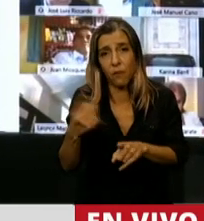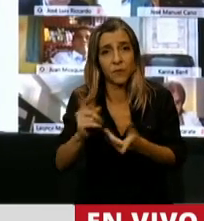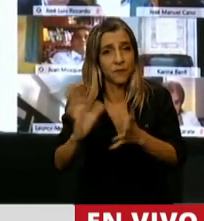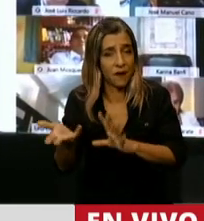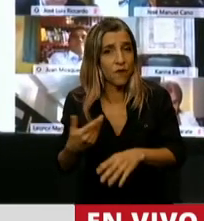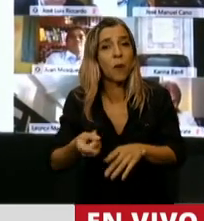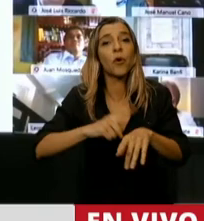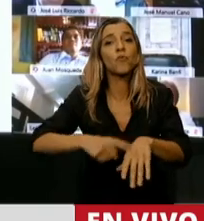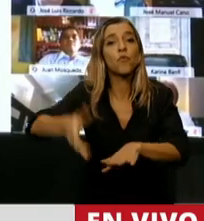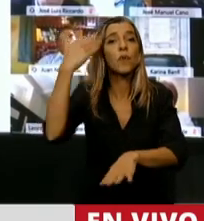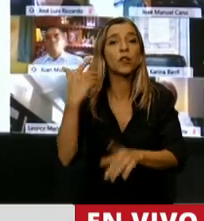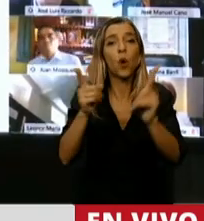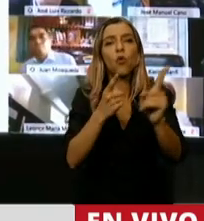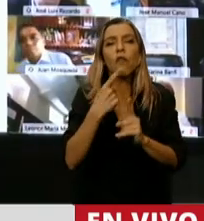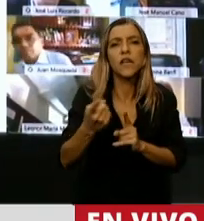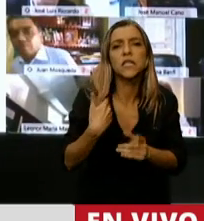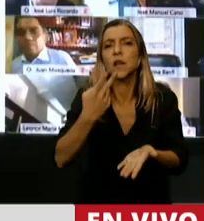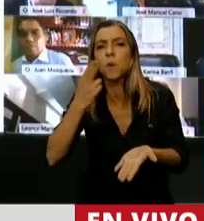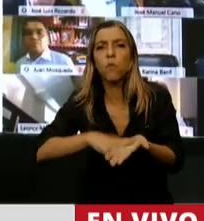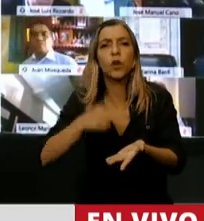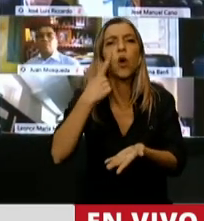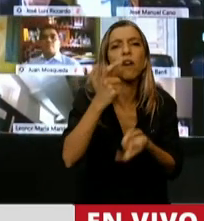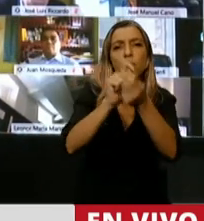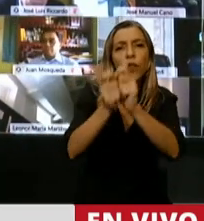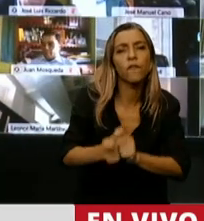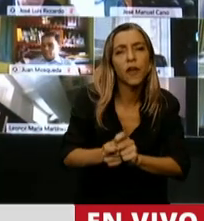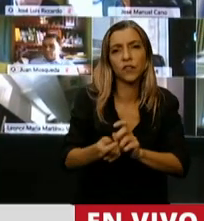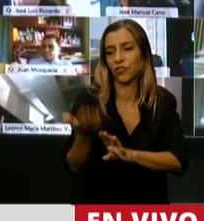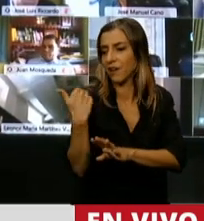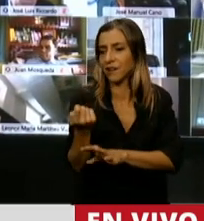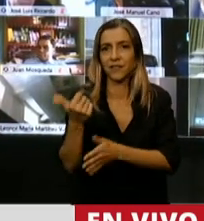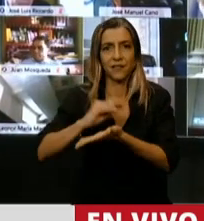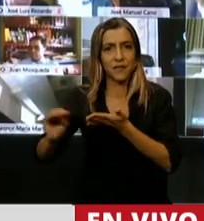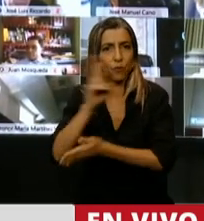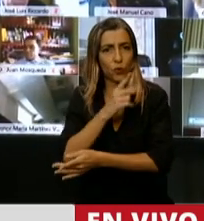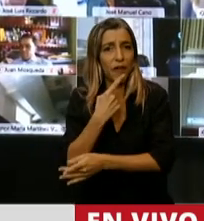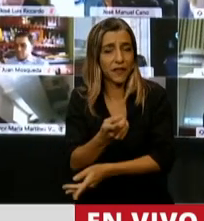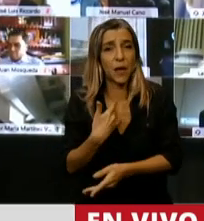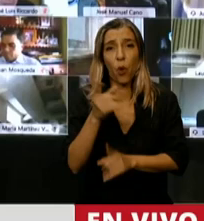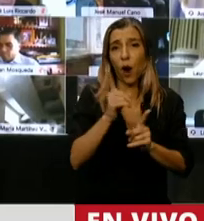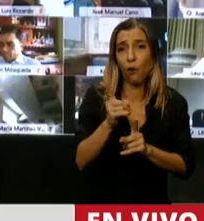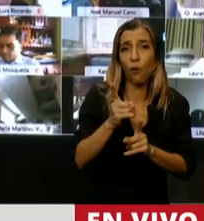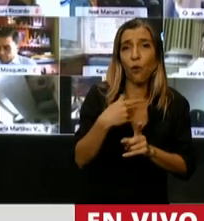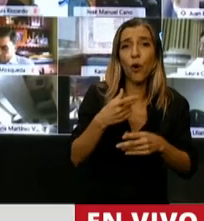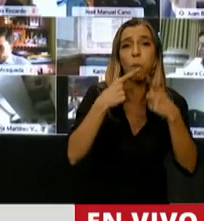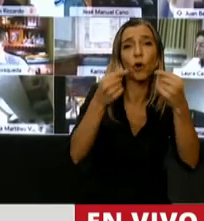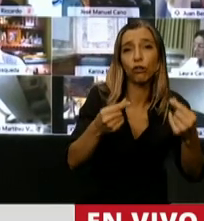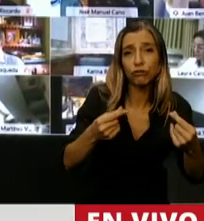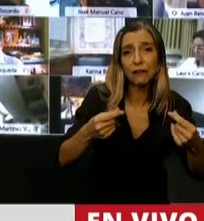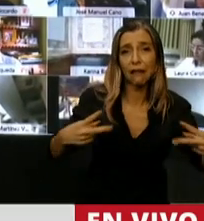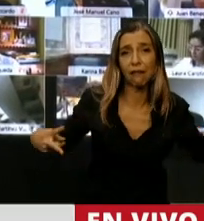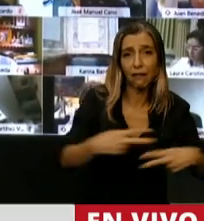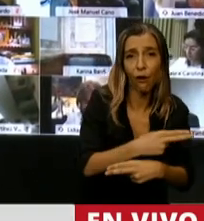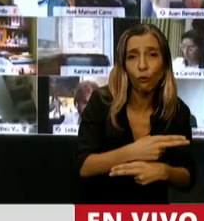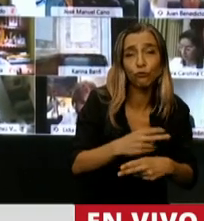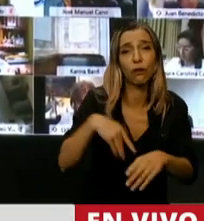medidas de corrección fiscal, escuchaba recién a una diputada preopinante, quejarse del ajuste fiscal y quejarse de la deuda